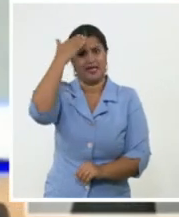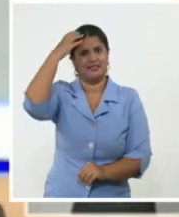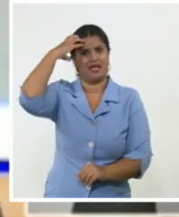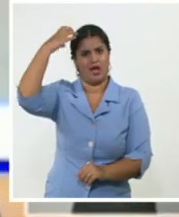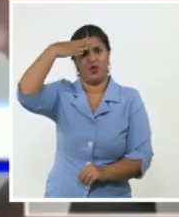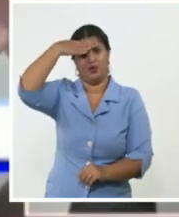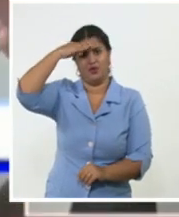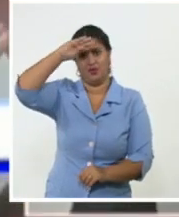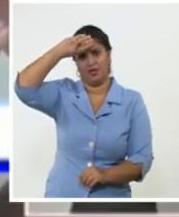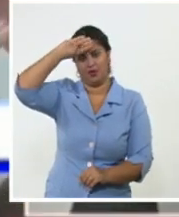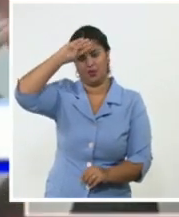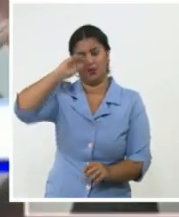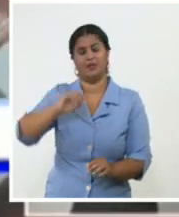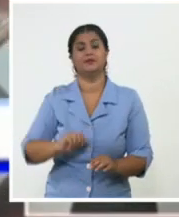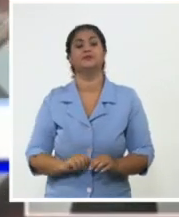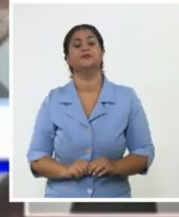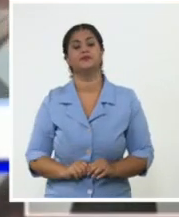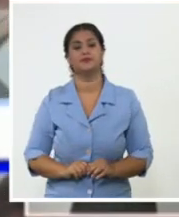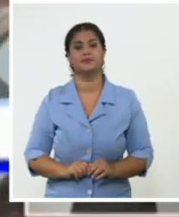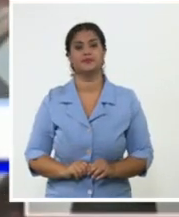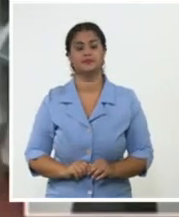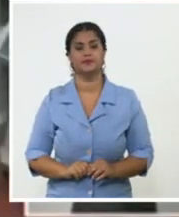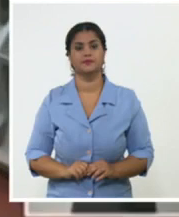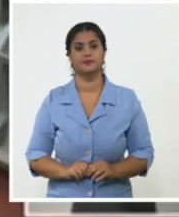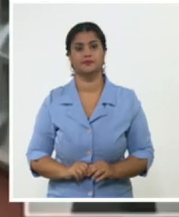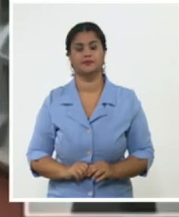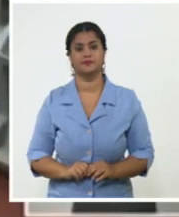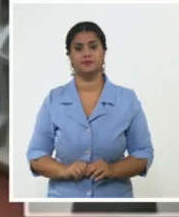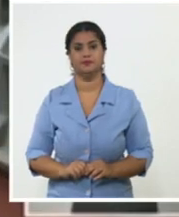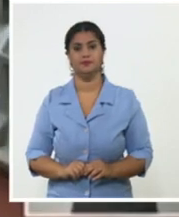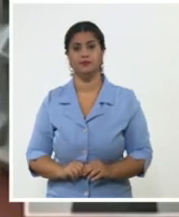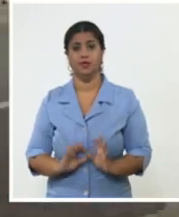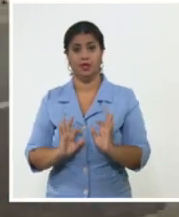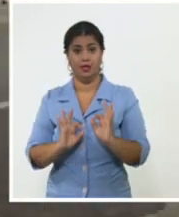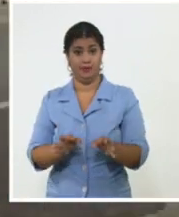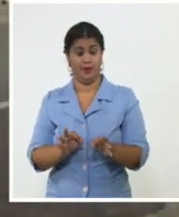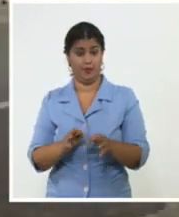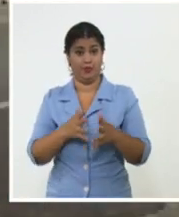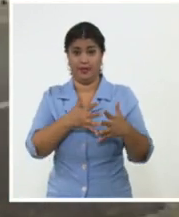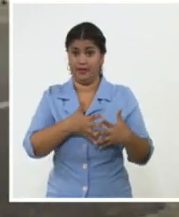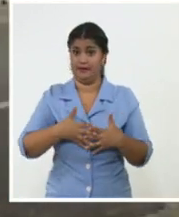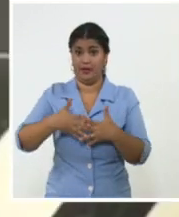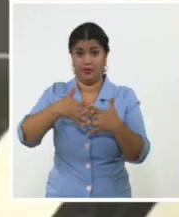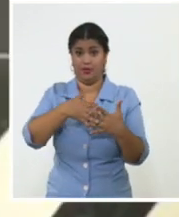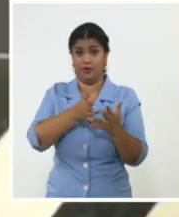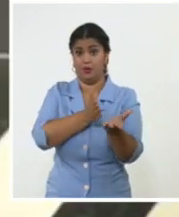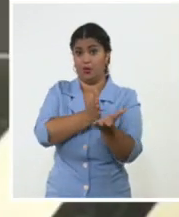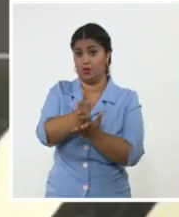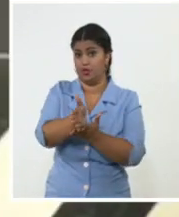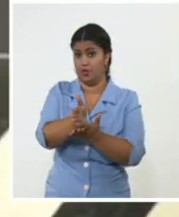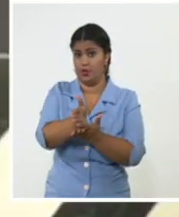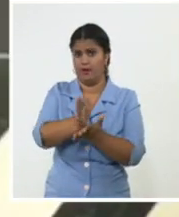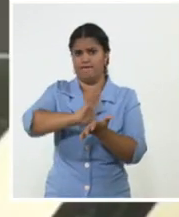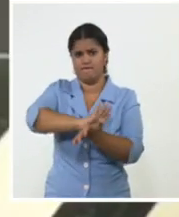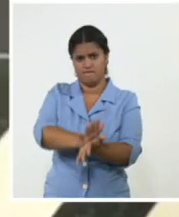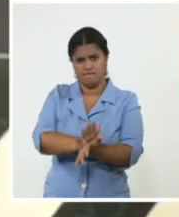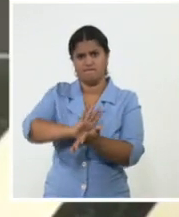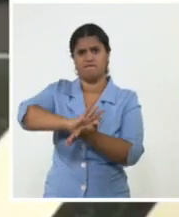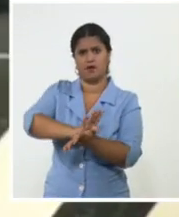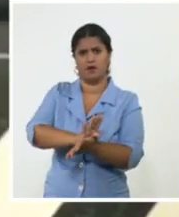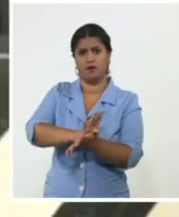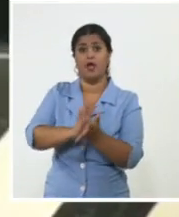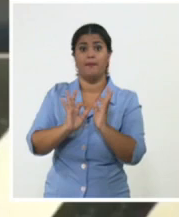constante del bloqueo. Pero eso es tarea que solo corresponde a cubanos resolver sin injerencias ni